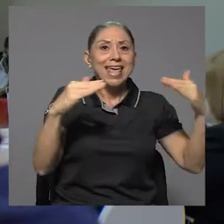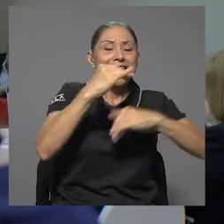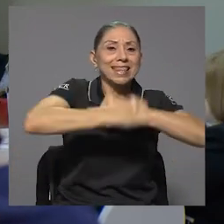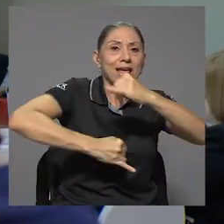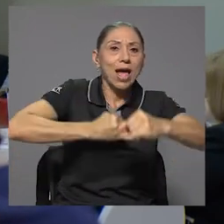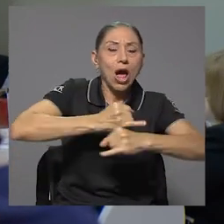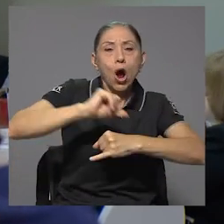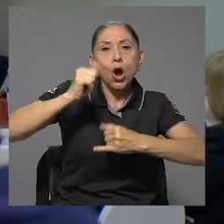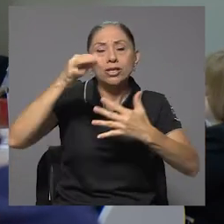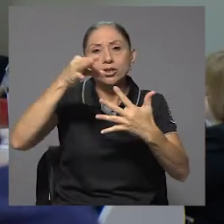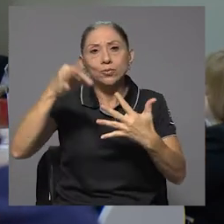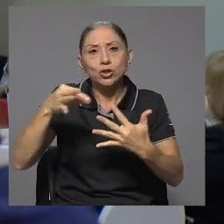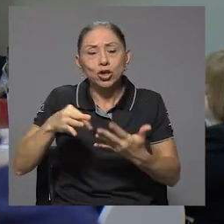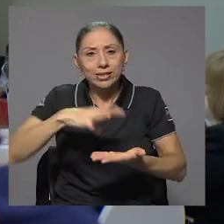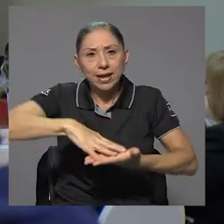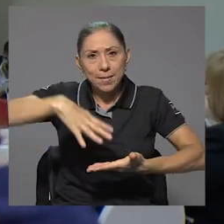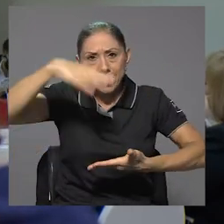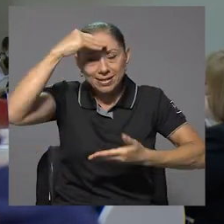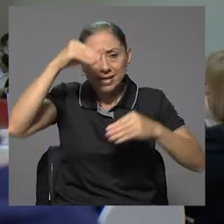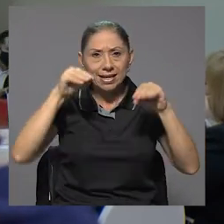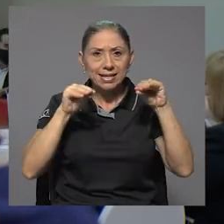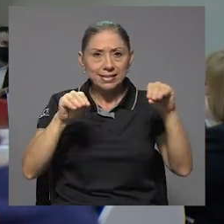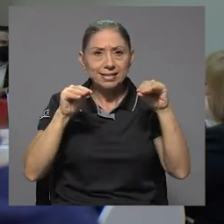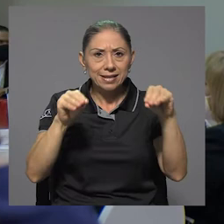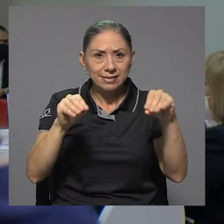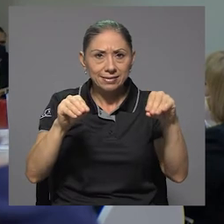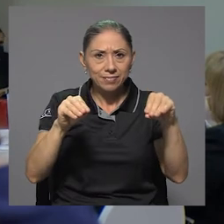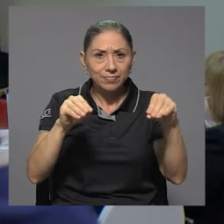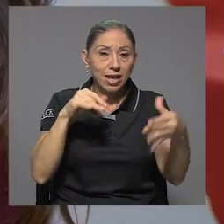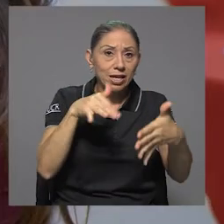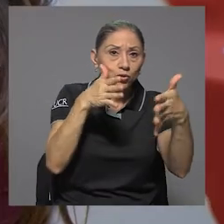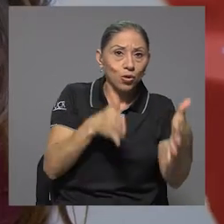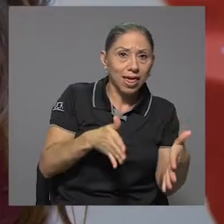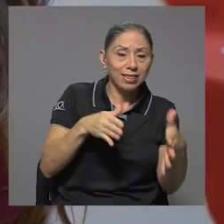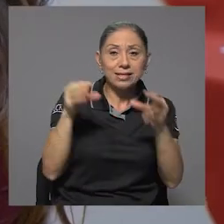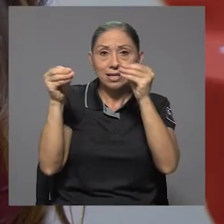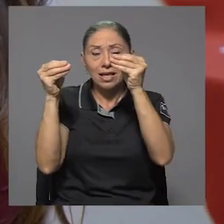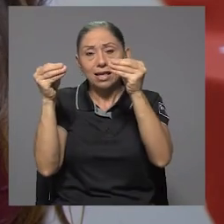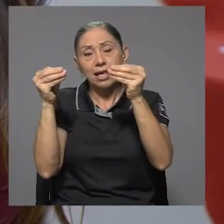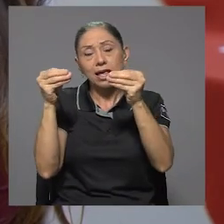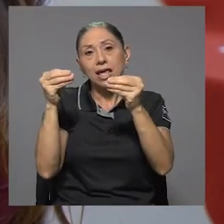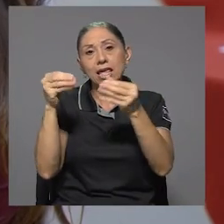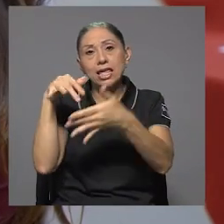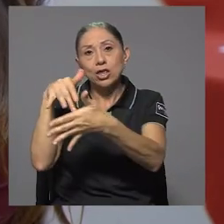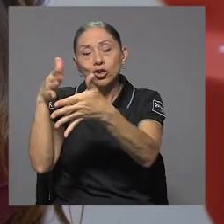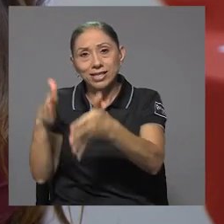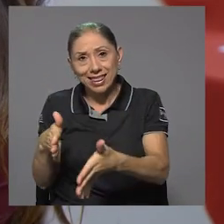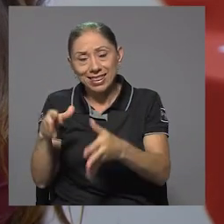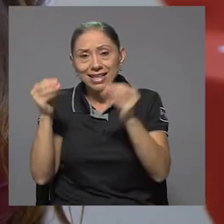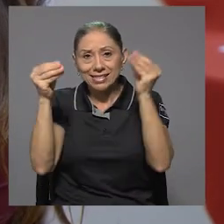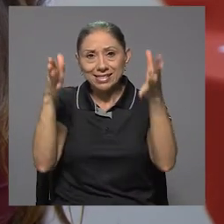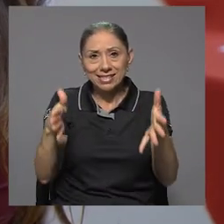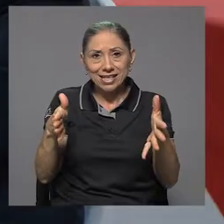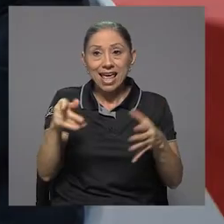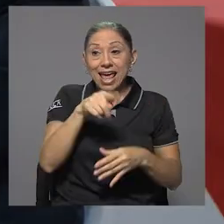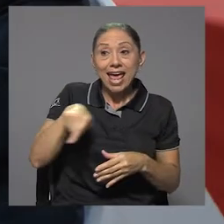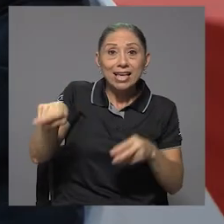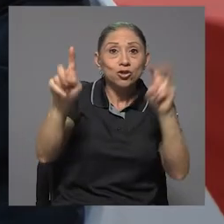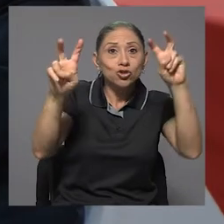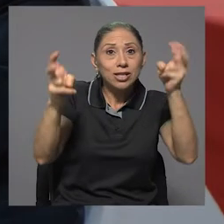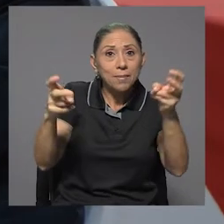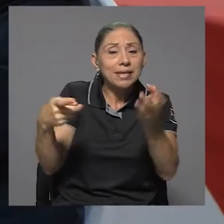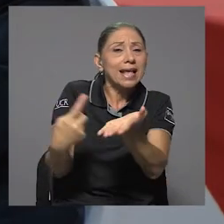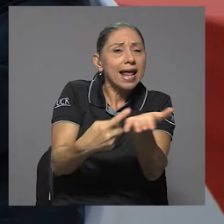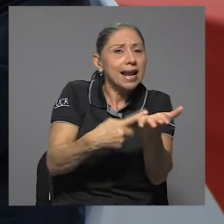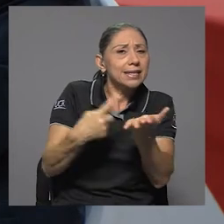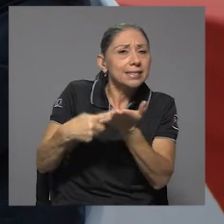de aprendizaje y de enseñanza para estudiantes y docentes. Fueron tópicos analizados por las especialistas, por su